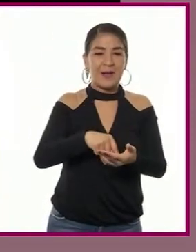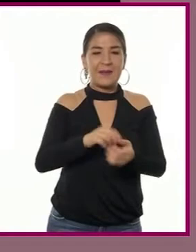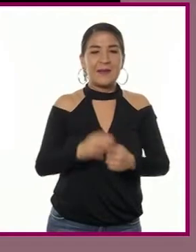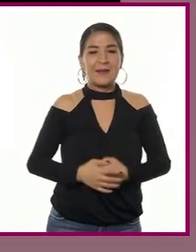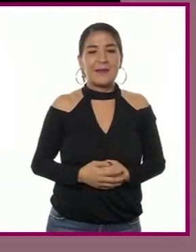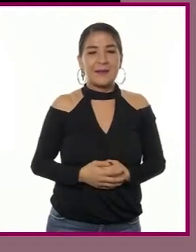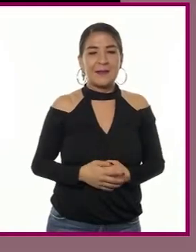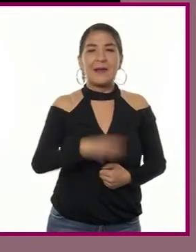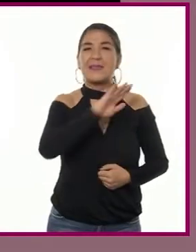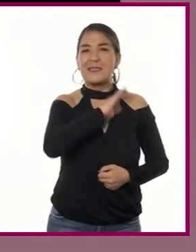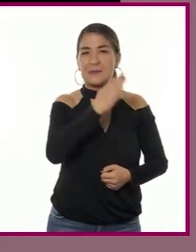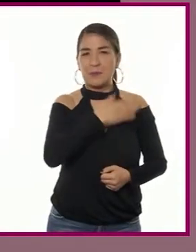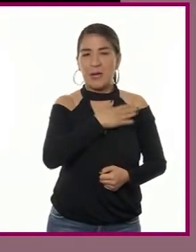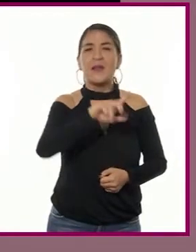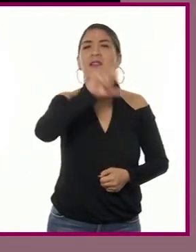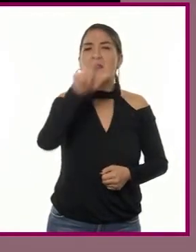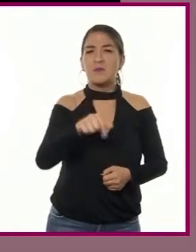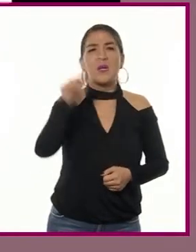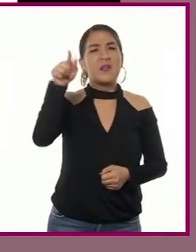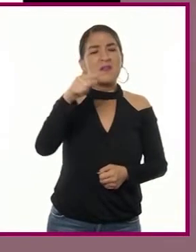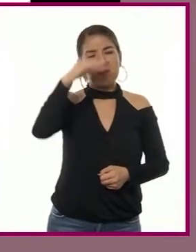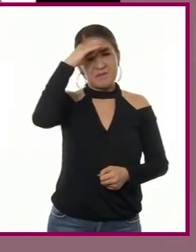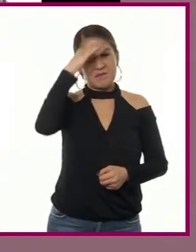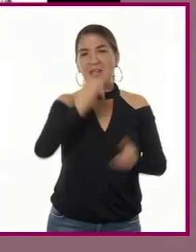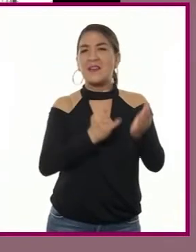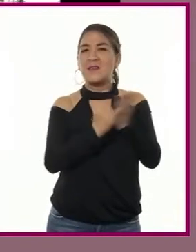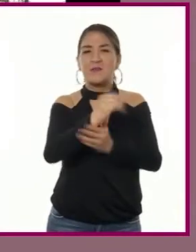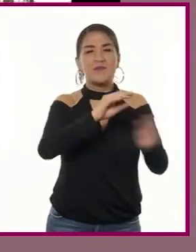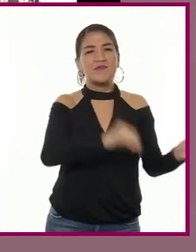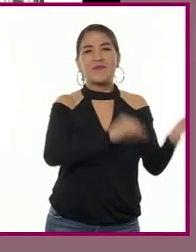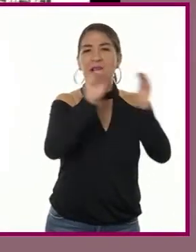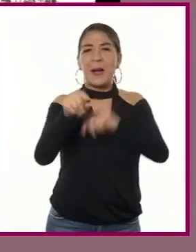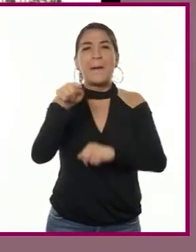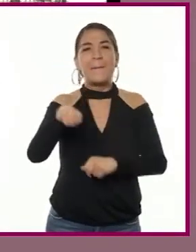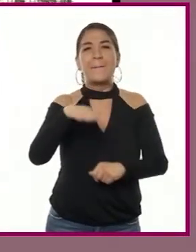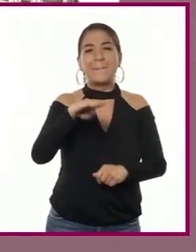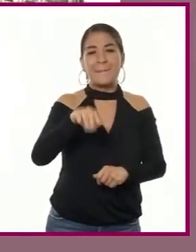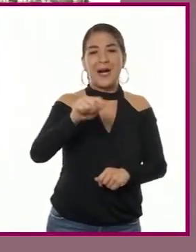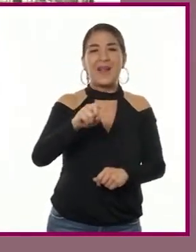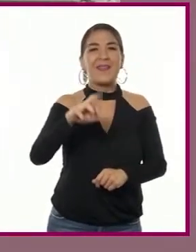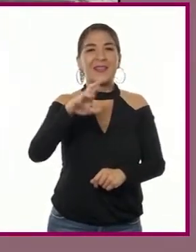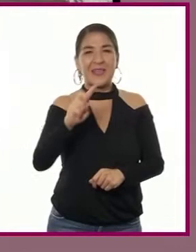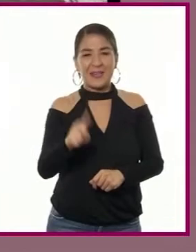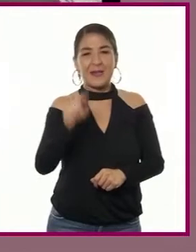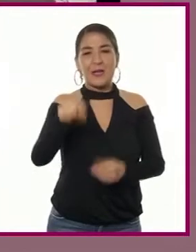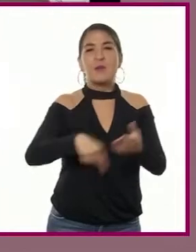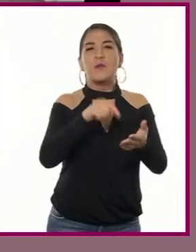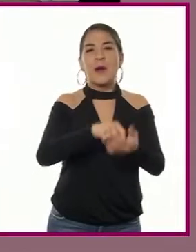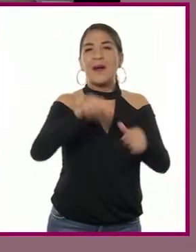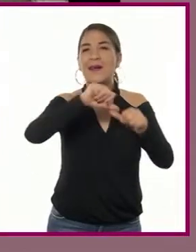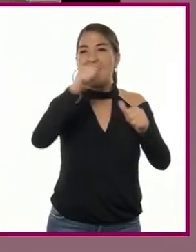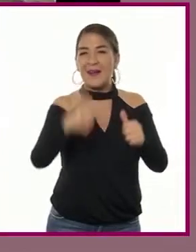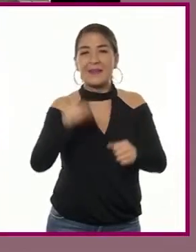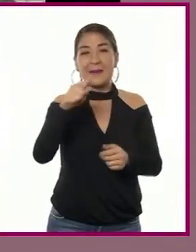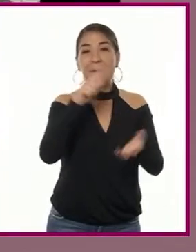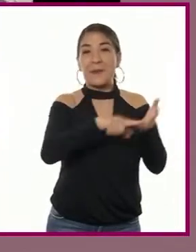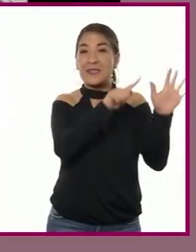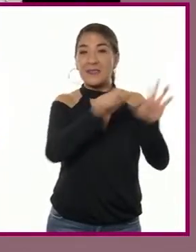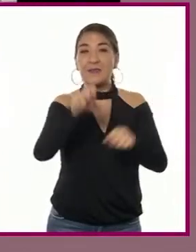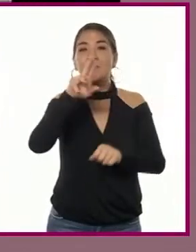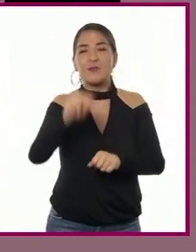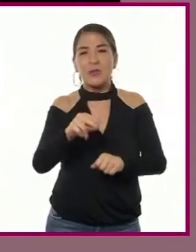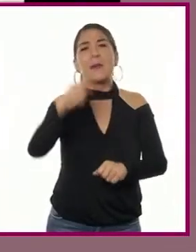Posteriormente, el artista decidió mudarse a Madrid, la capital de las artes en España, en 1780,